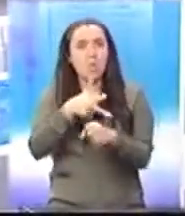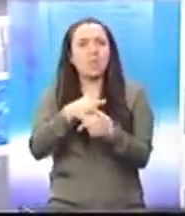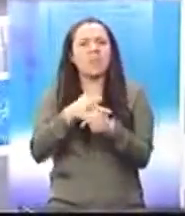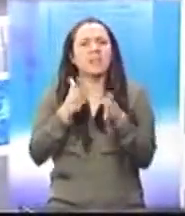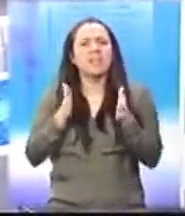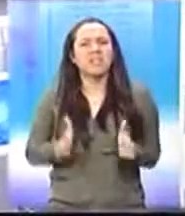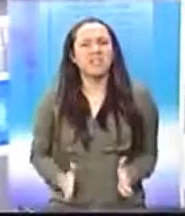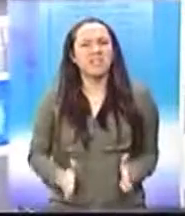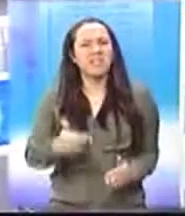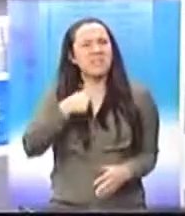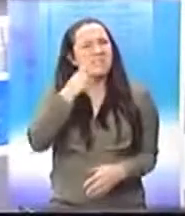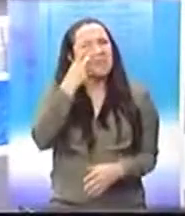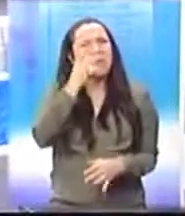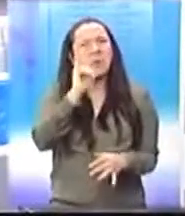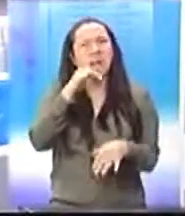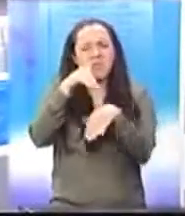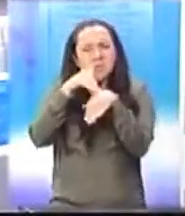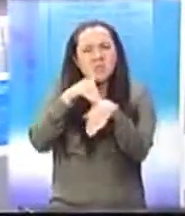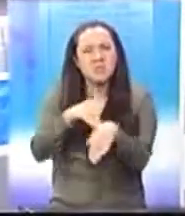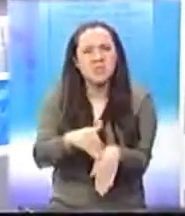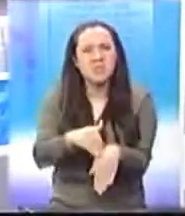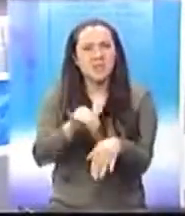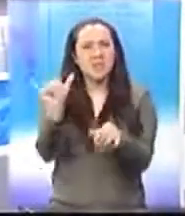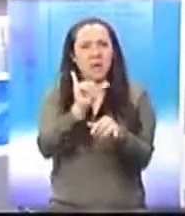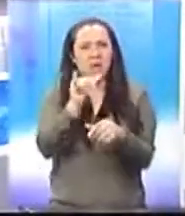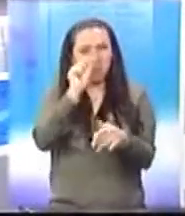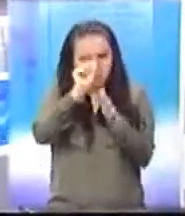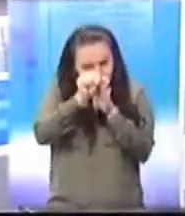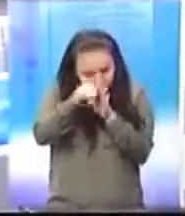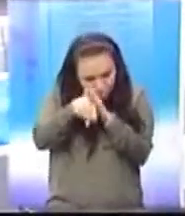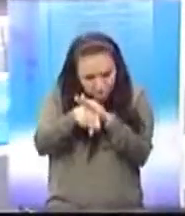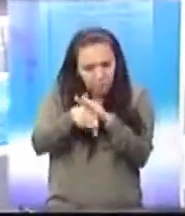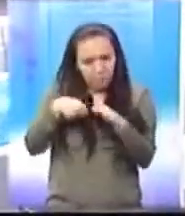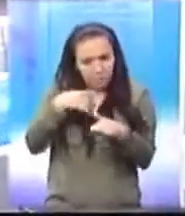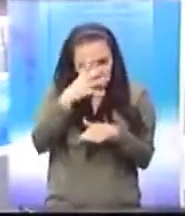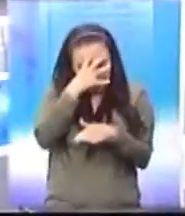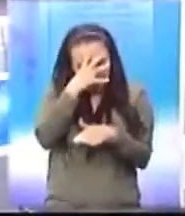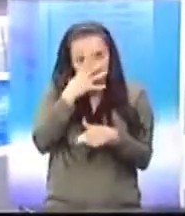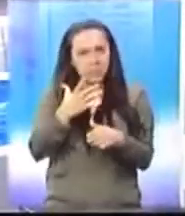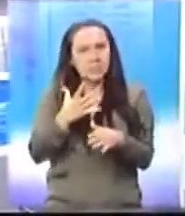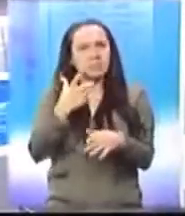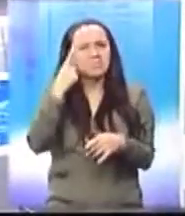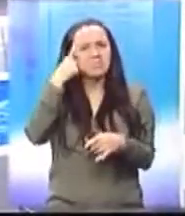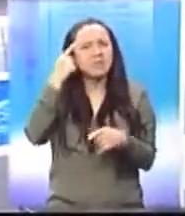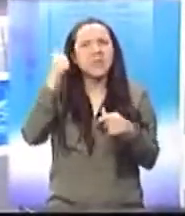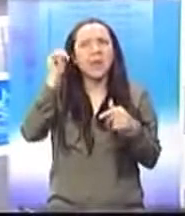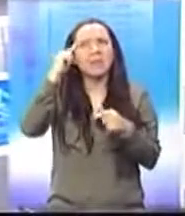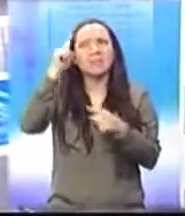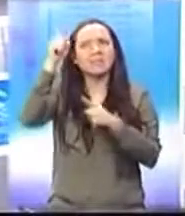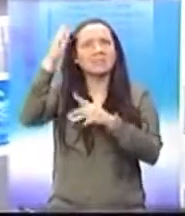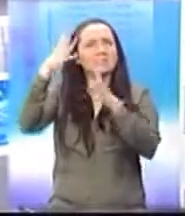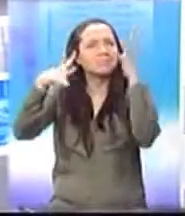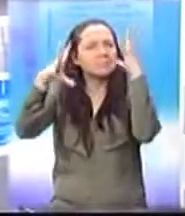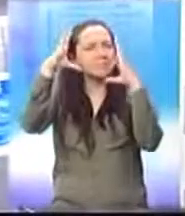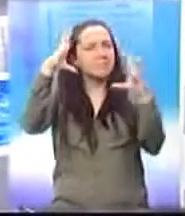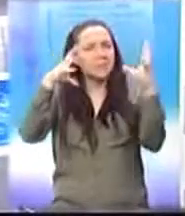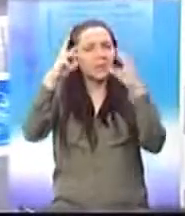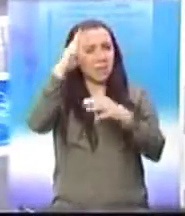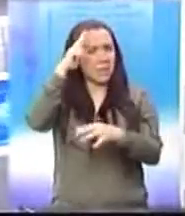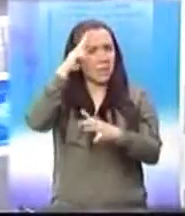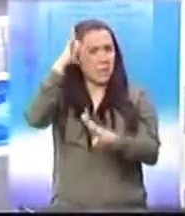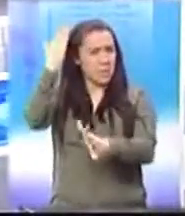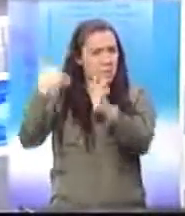ultrajado, humillado, como si no tuviera donde meter la cara. Y mi mente voló a aquellos días del país bananero,